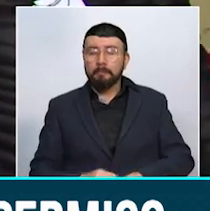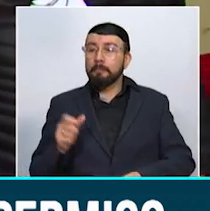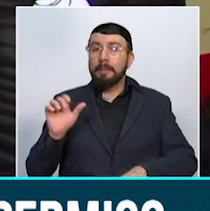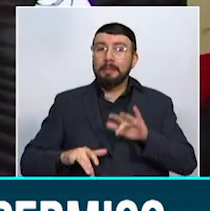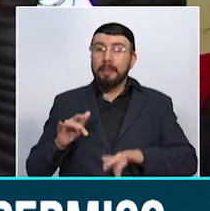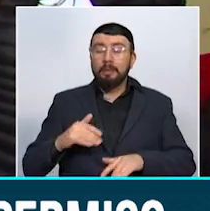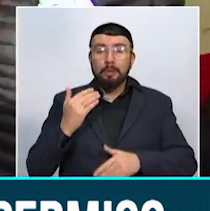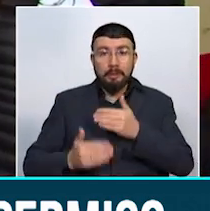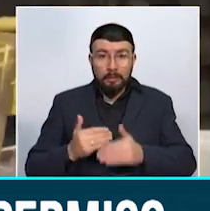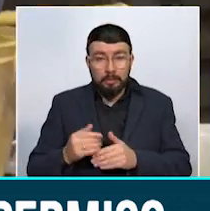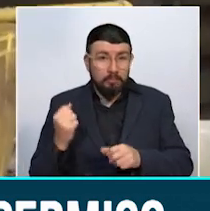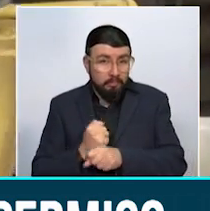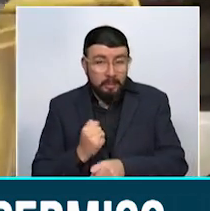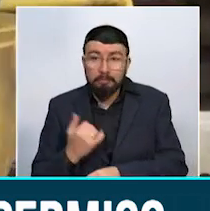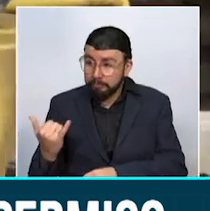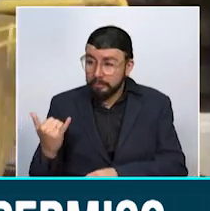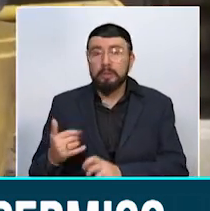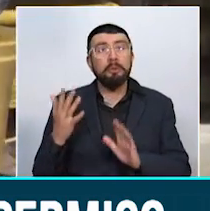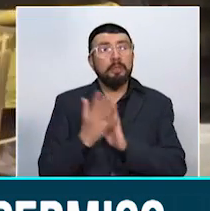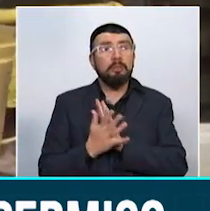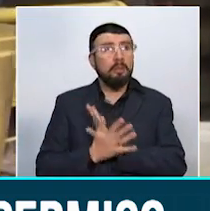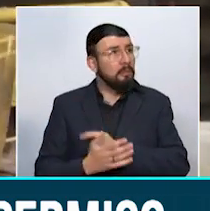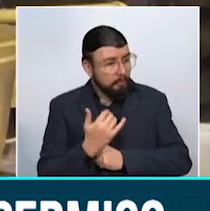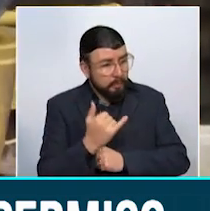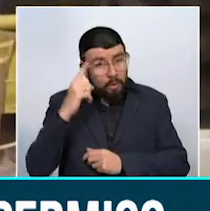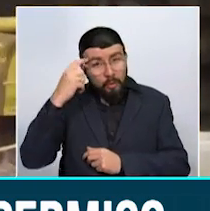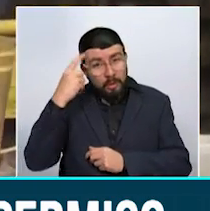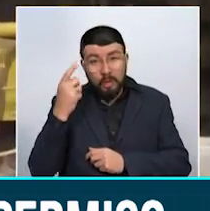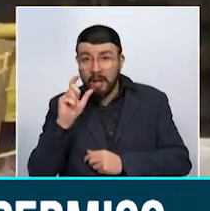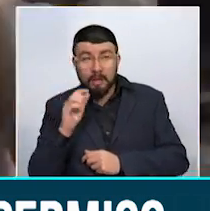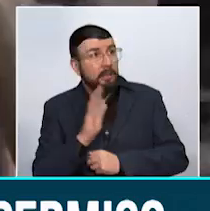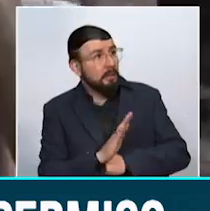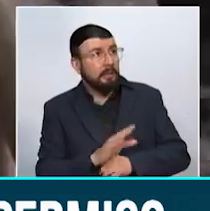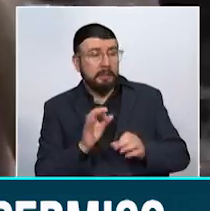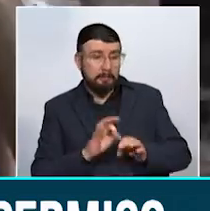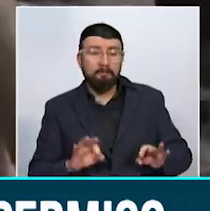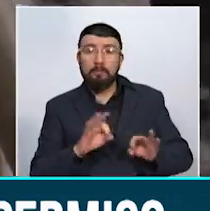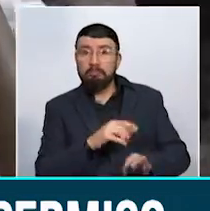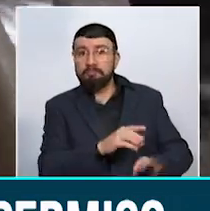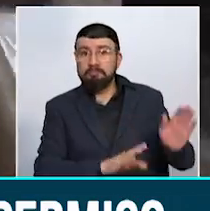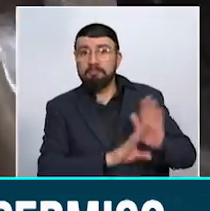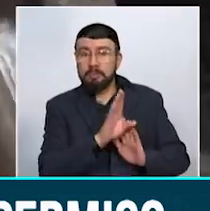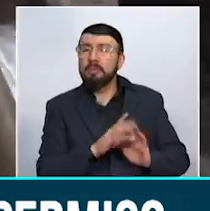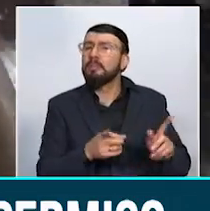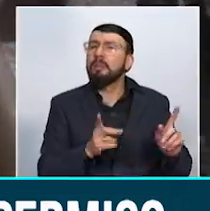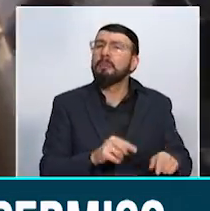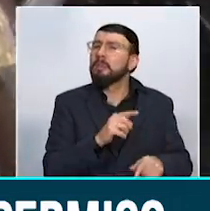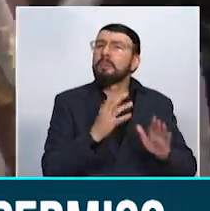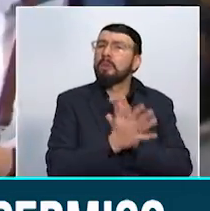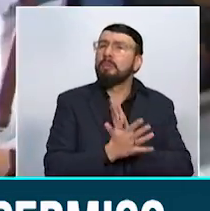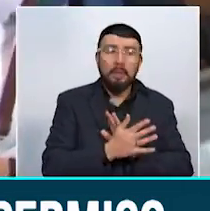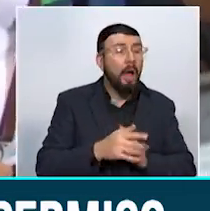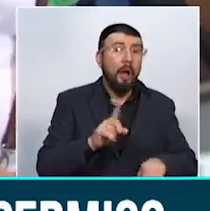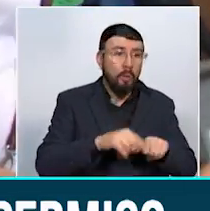Empleo e Innovación, Miguel Trujillo Londoño, manifestó que para la gobernación de Caldas es muy importante este logro y además añadió que hay reservas